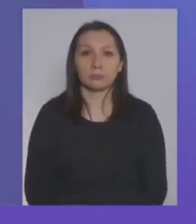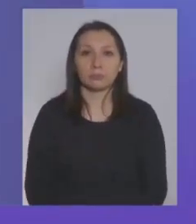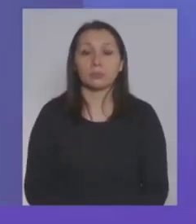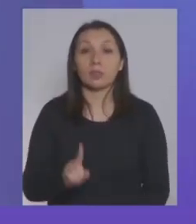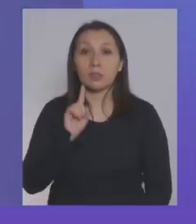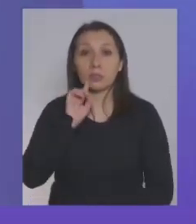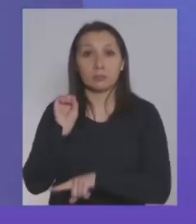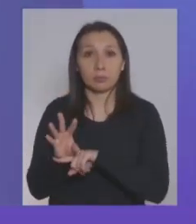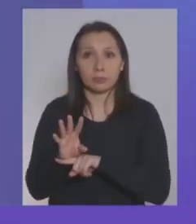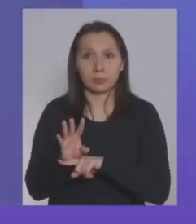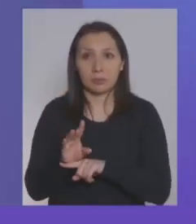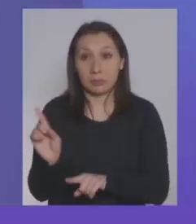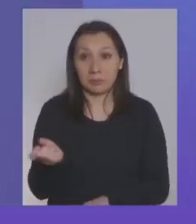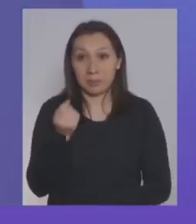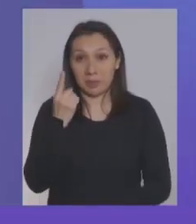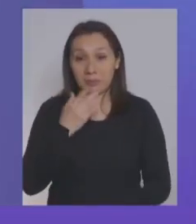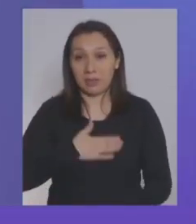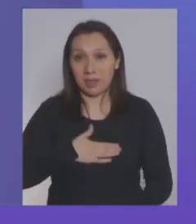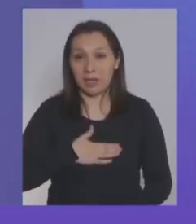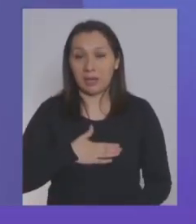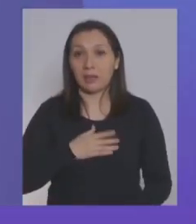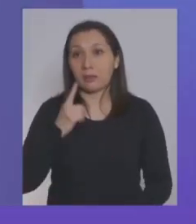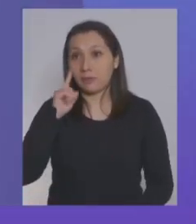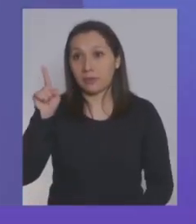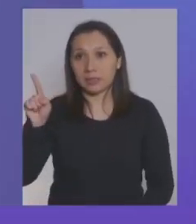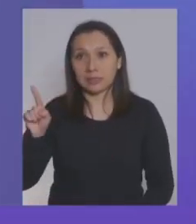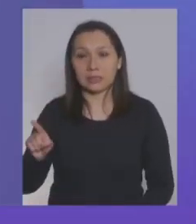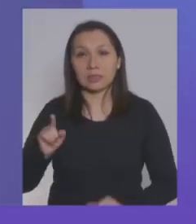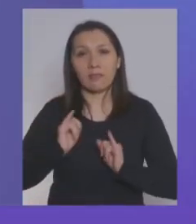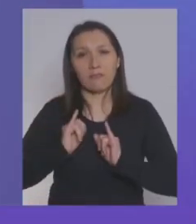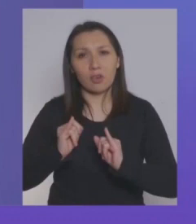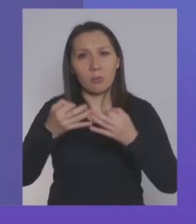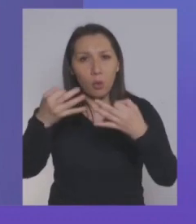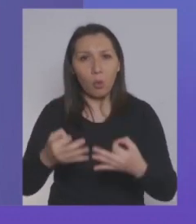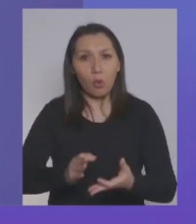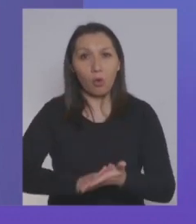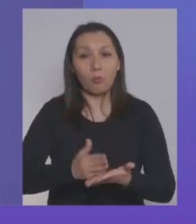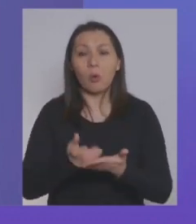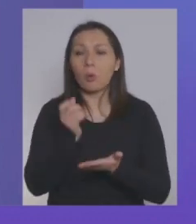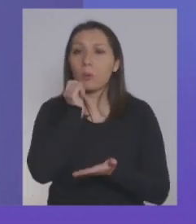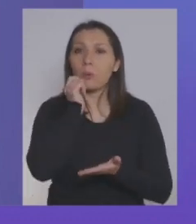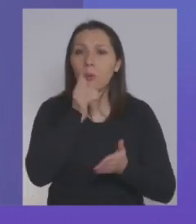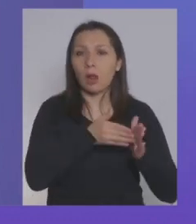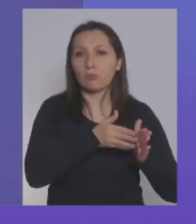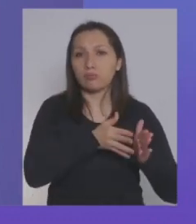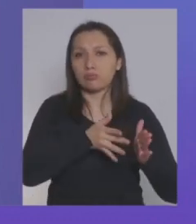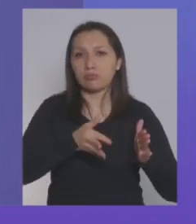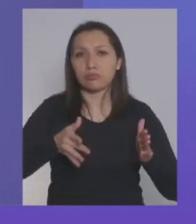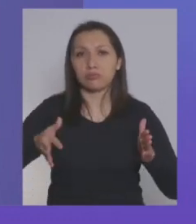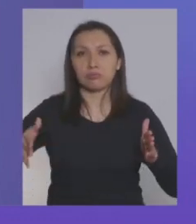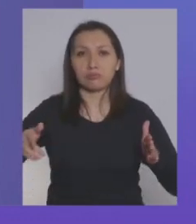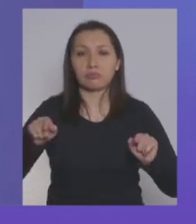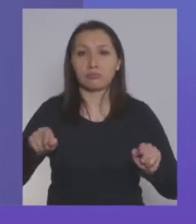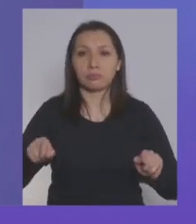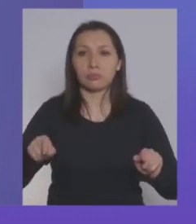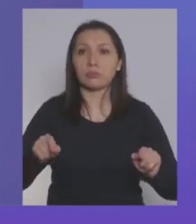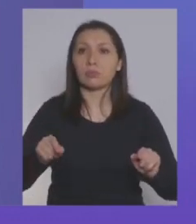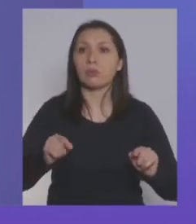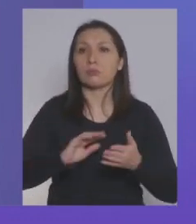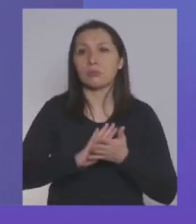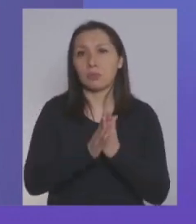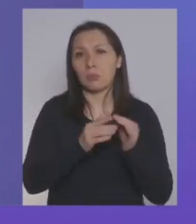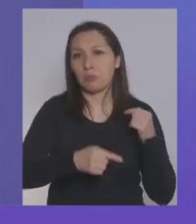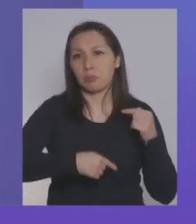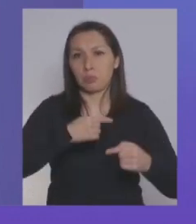presentación acá. Quiero primero, en la rendición de cuentas, mostrar cuál fue el timing de todo